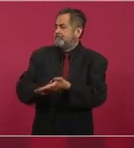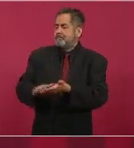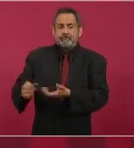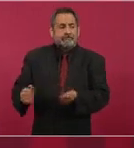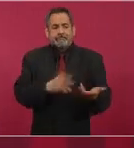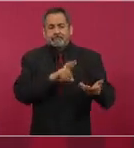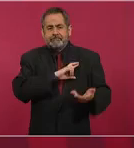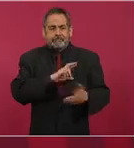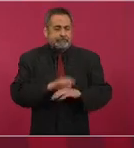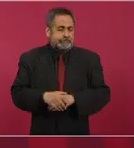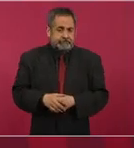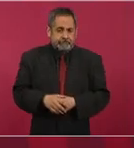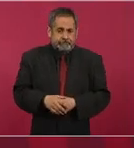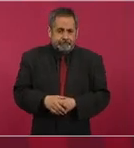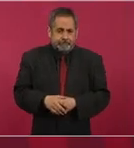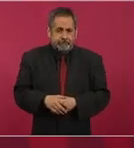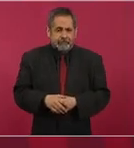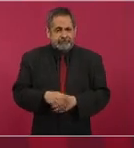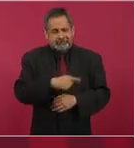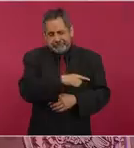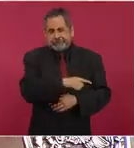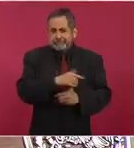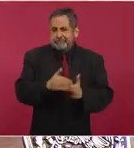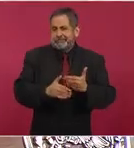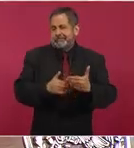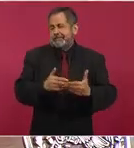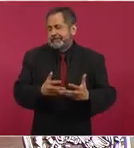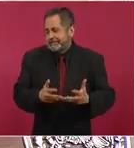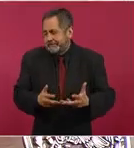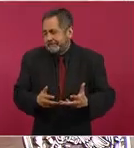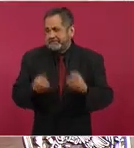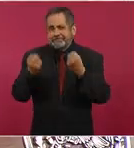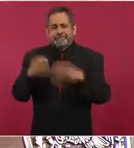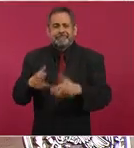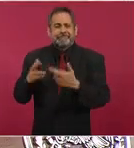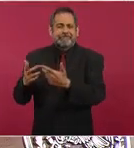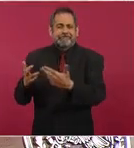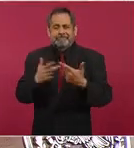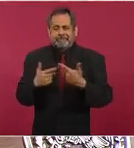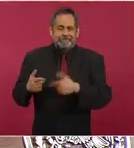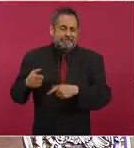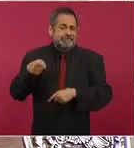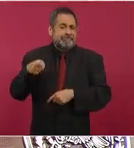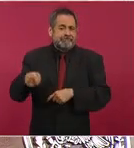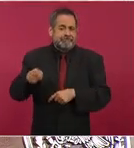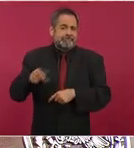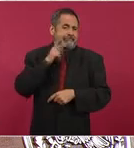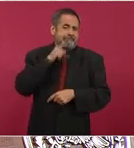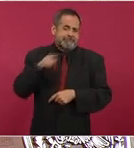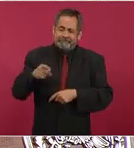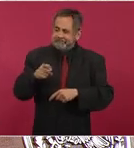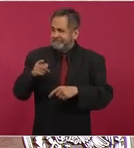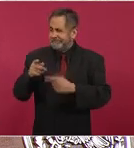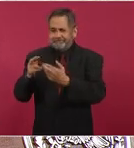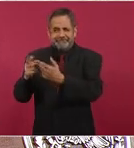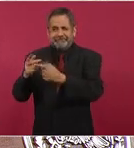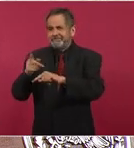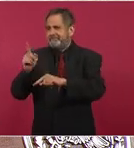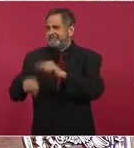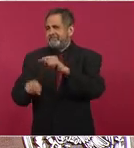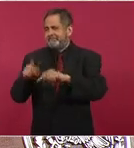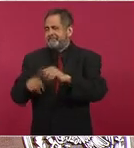desgraciadamente avanzar porque acabaron con la